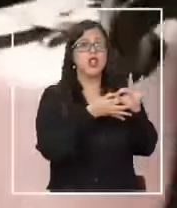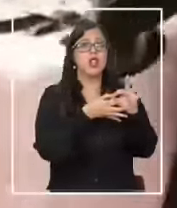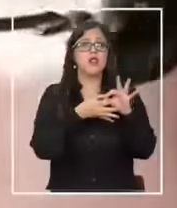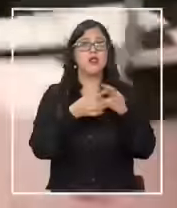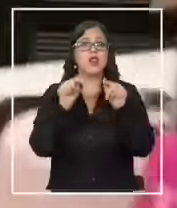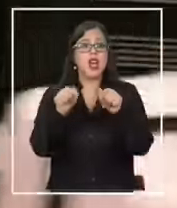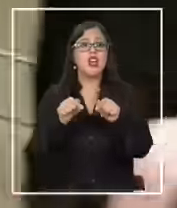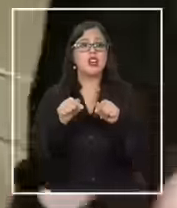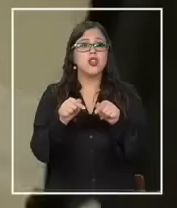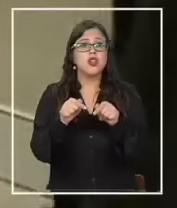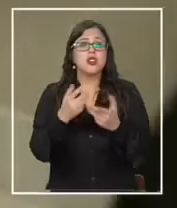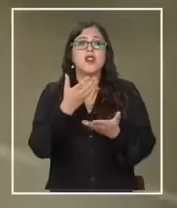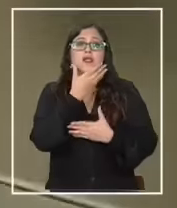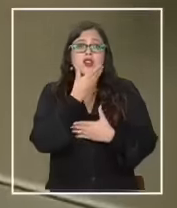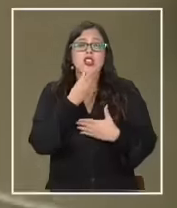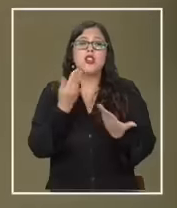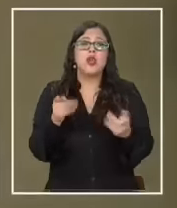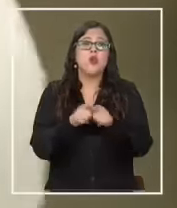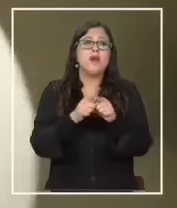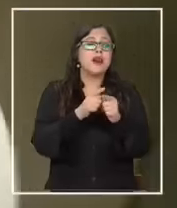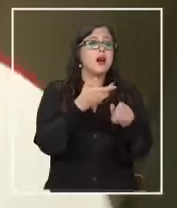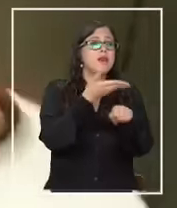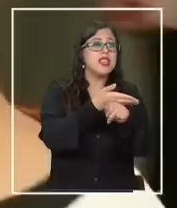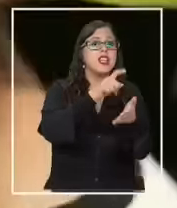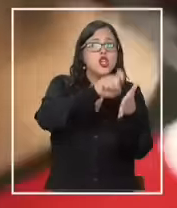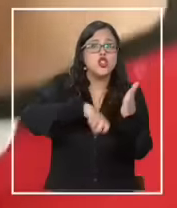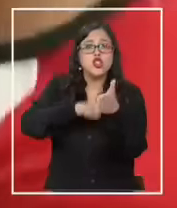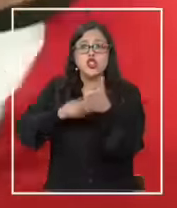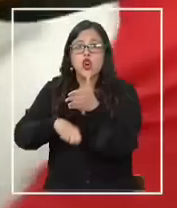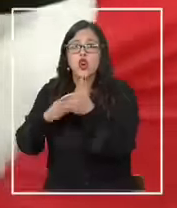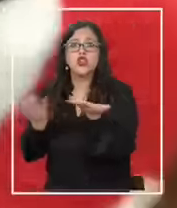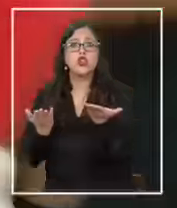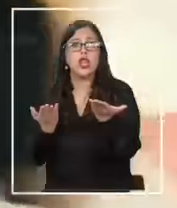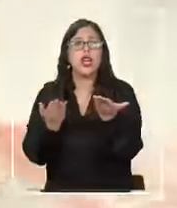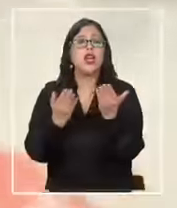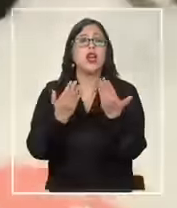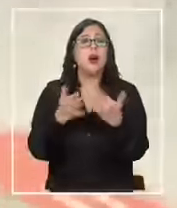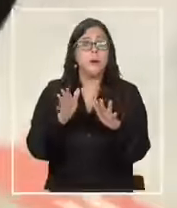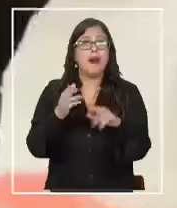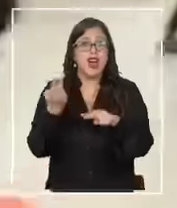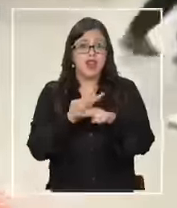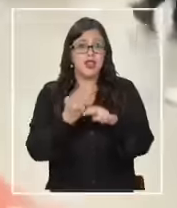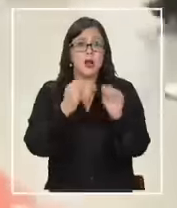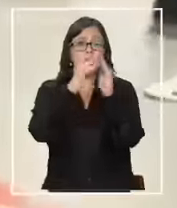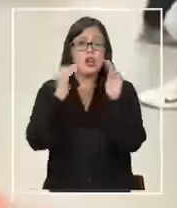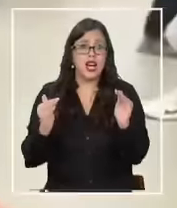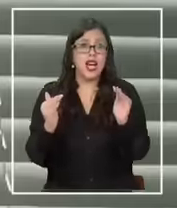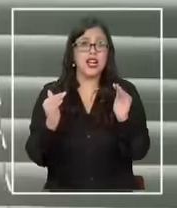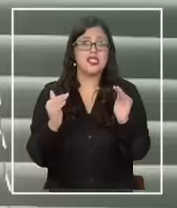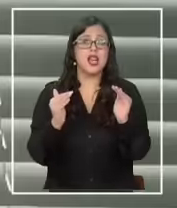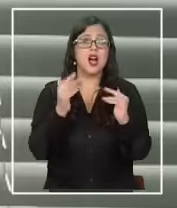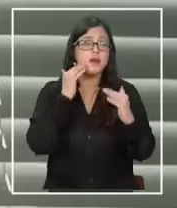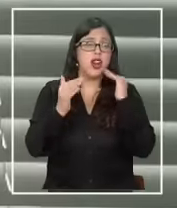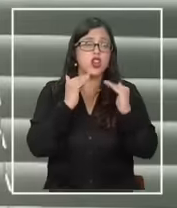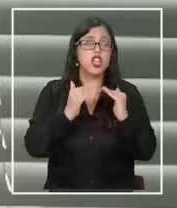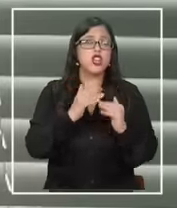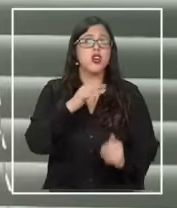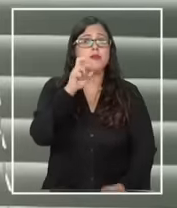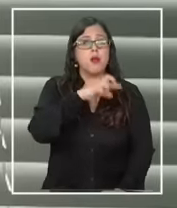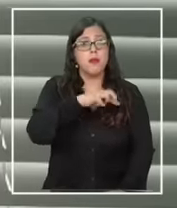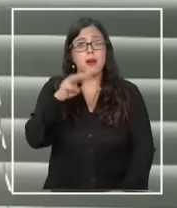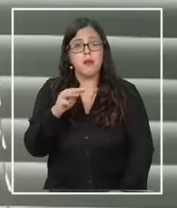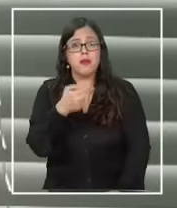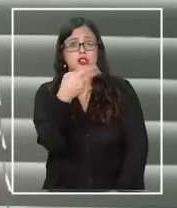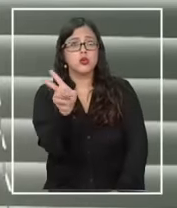en una cruzada para reunir socios que ayudan a mantener una casa que le abra las puertas a estos niños y sus padres nuestra meta es